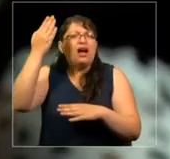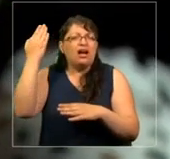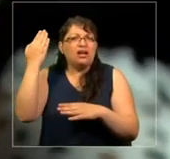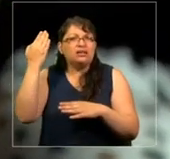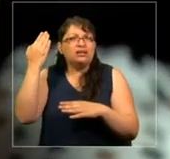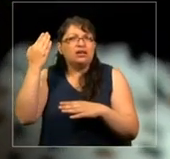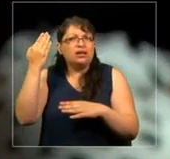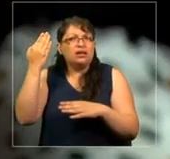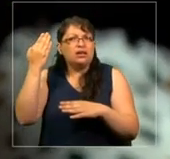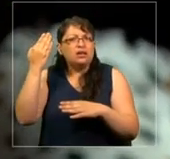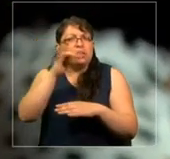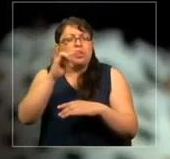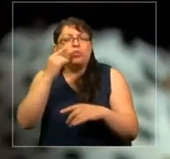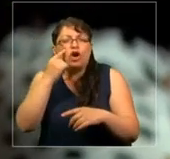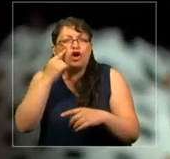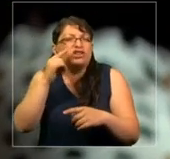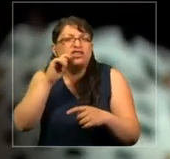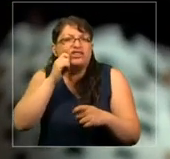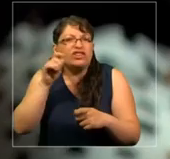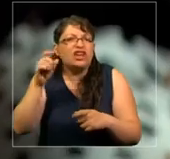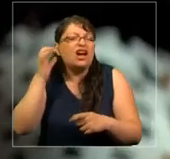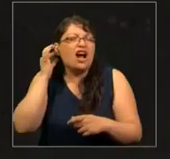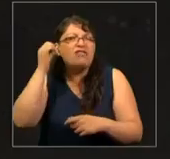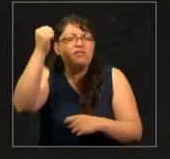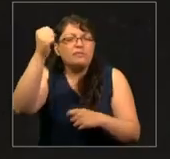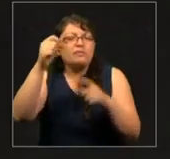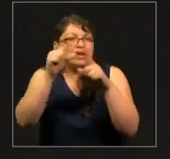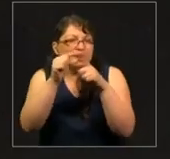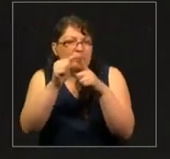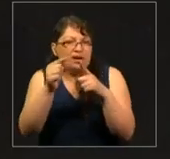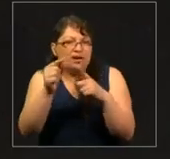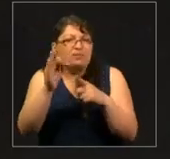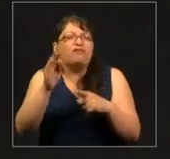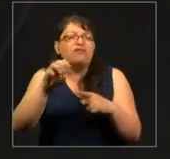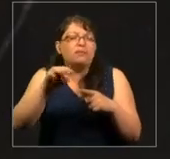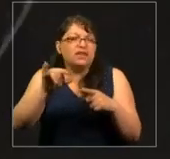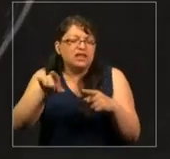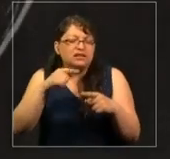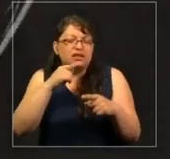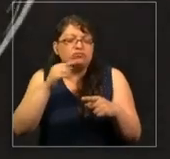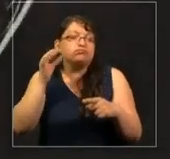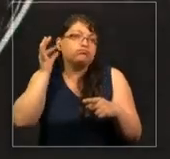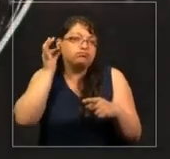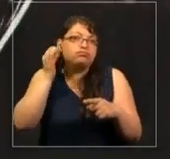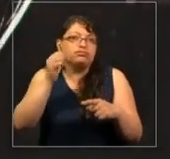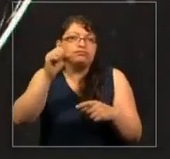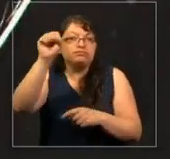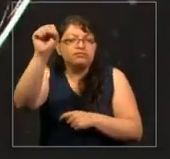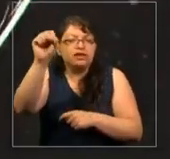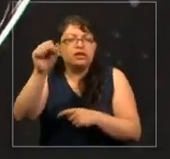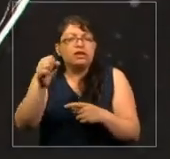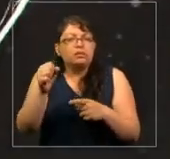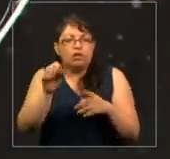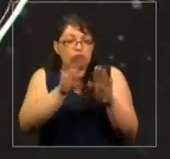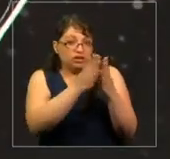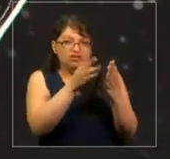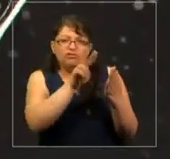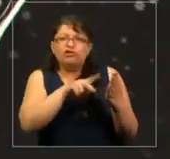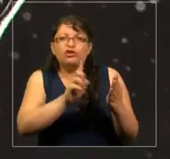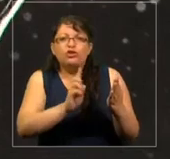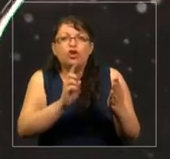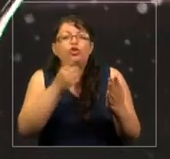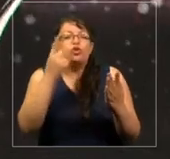ese término, y este término tan importante feminista. Y no leí estos libros, simplemente